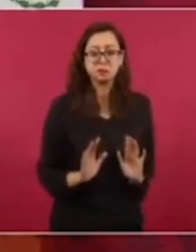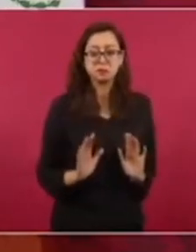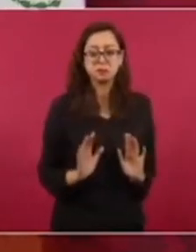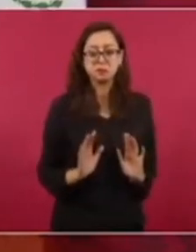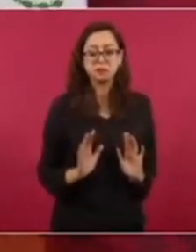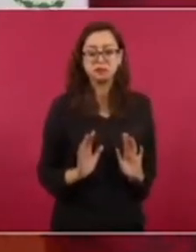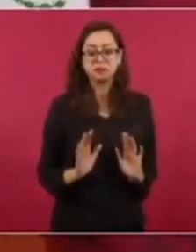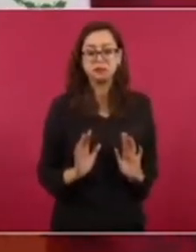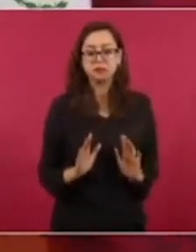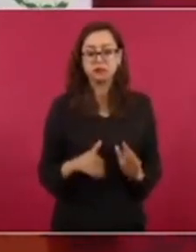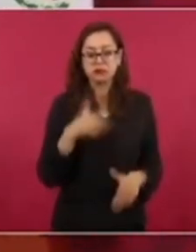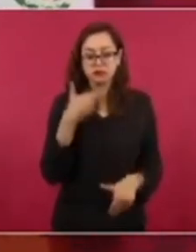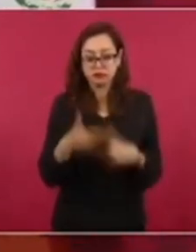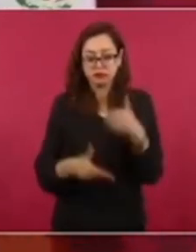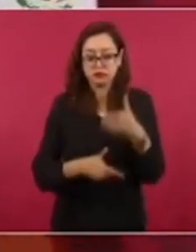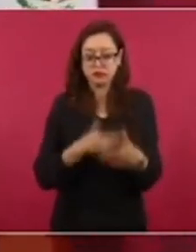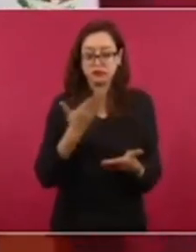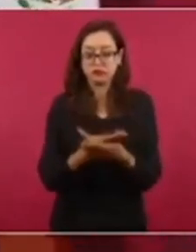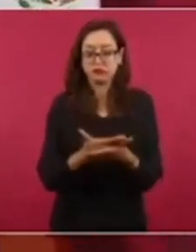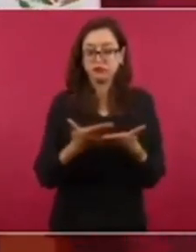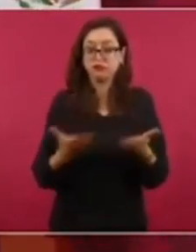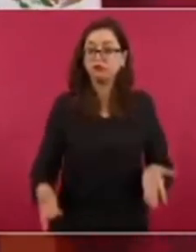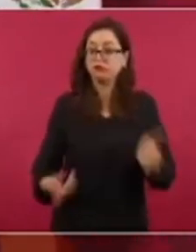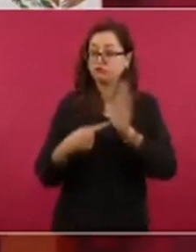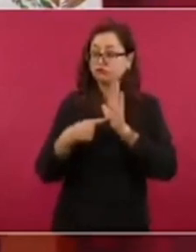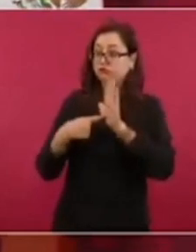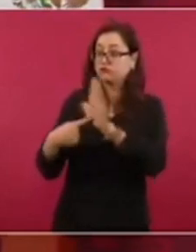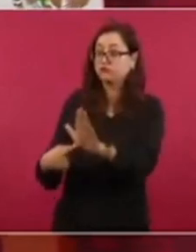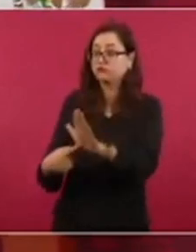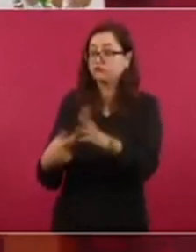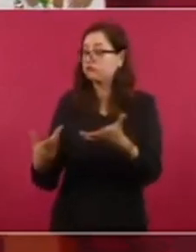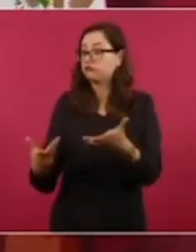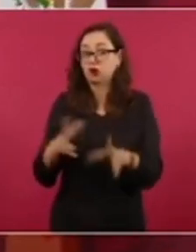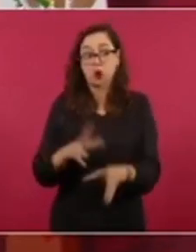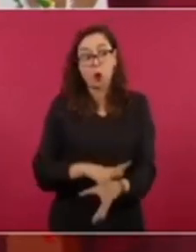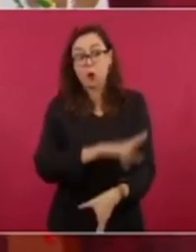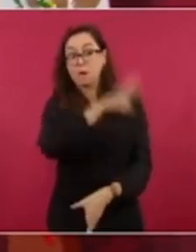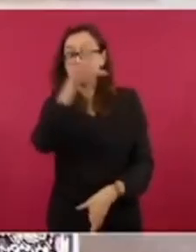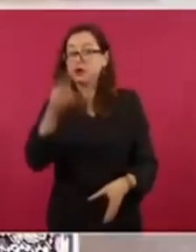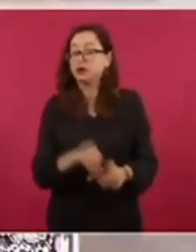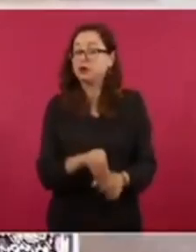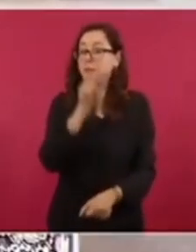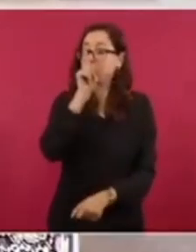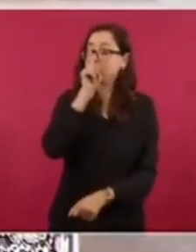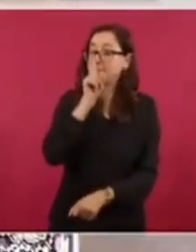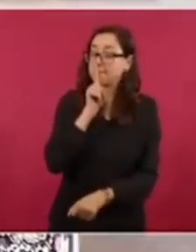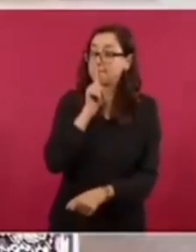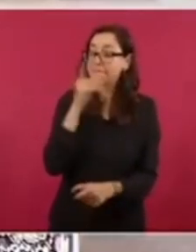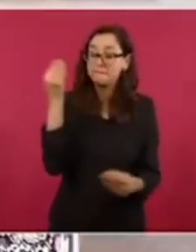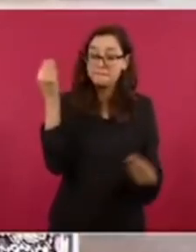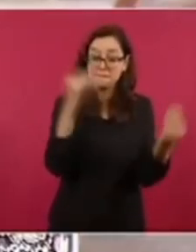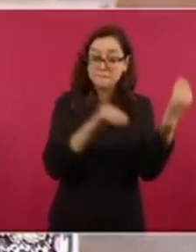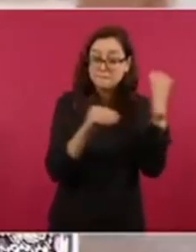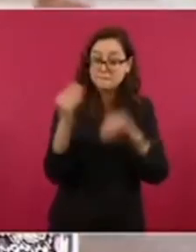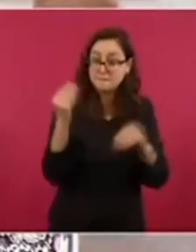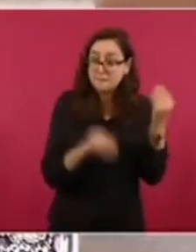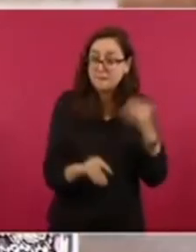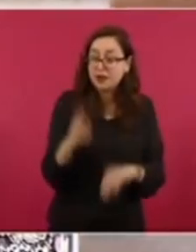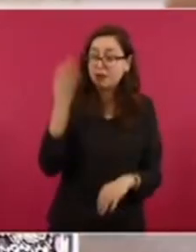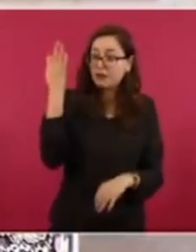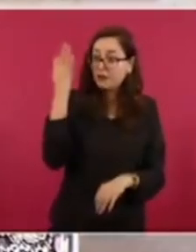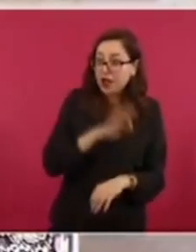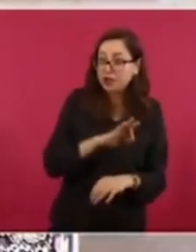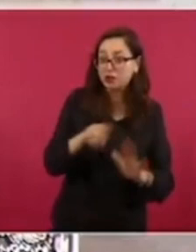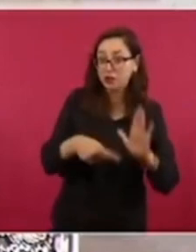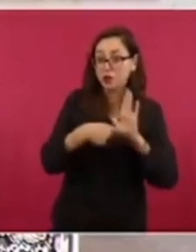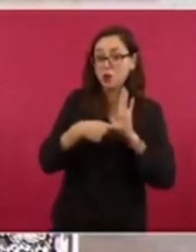Esos temas se ocultaban, como se siguen